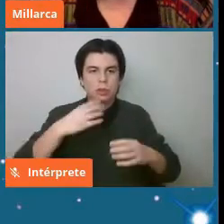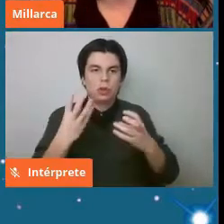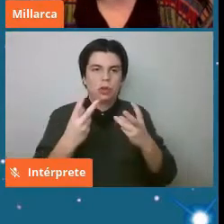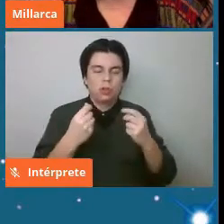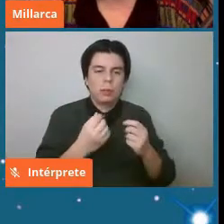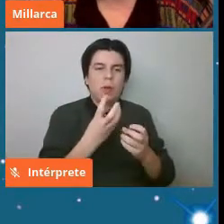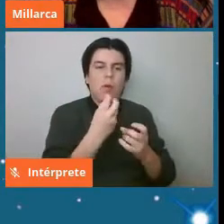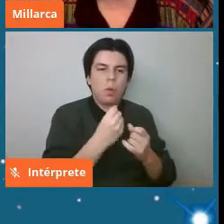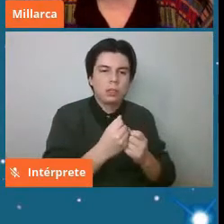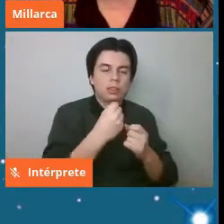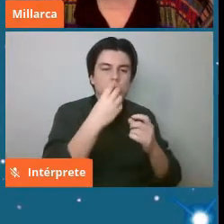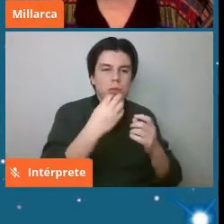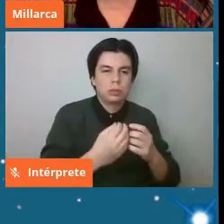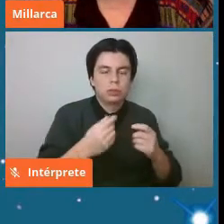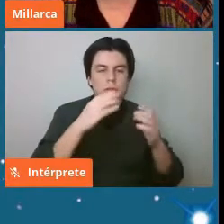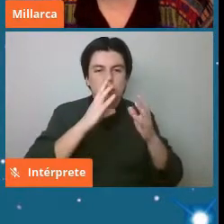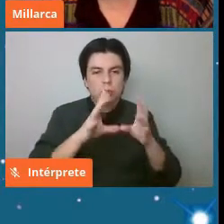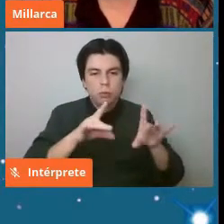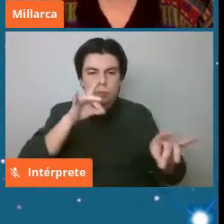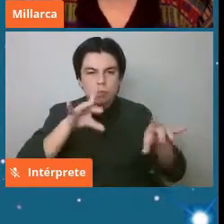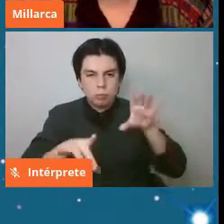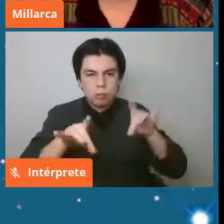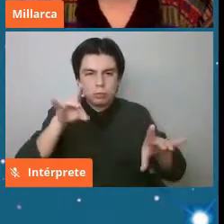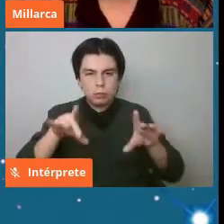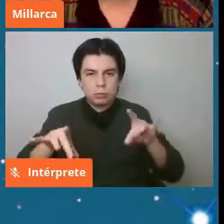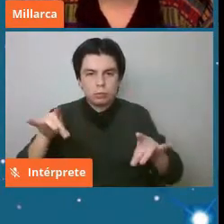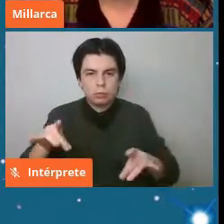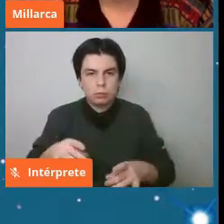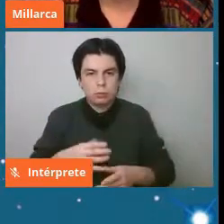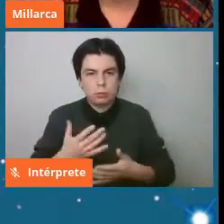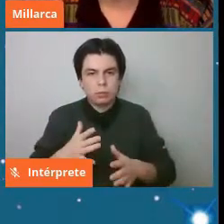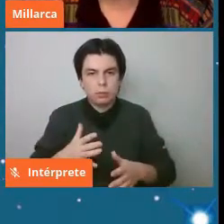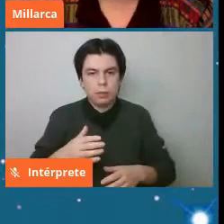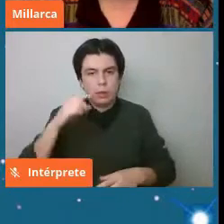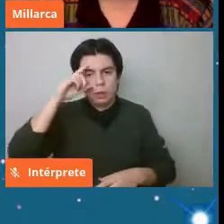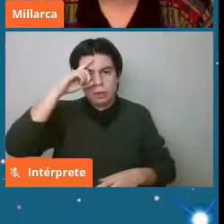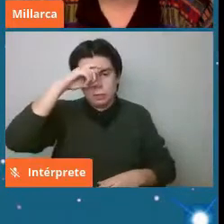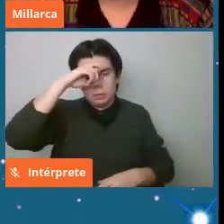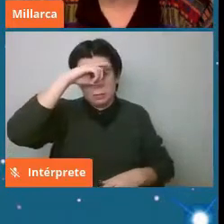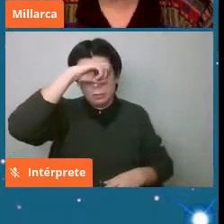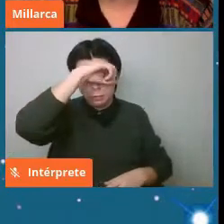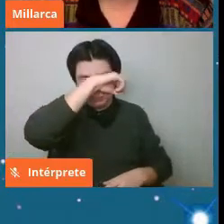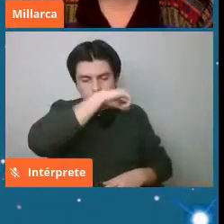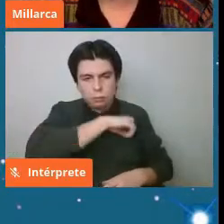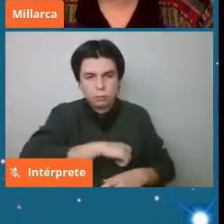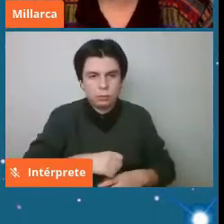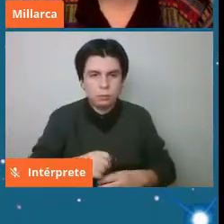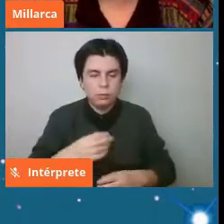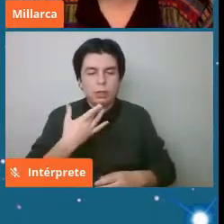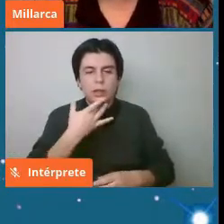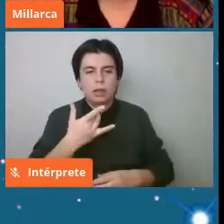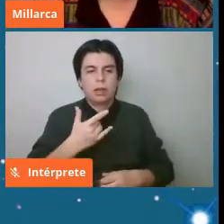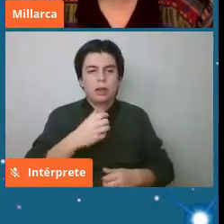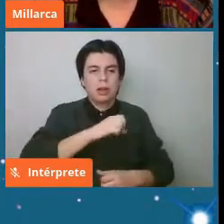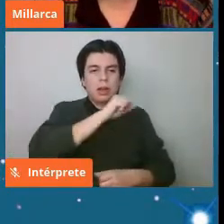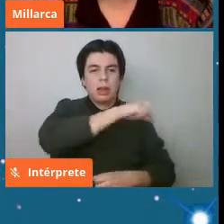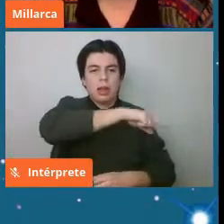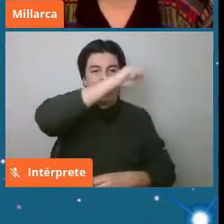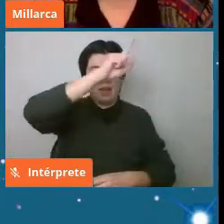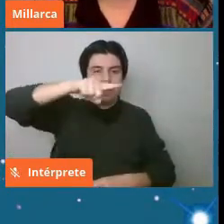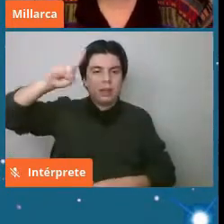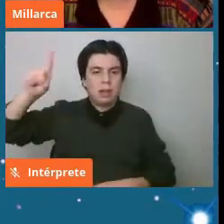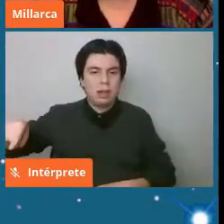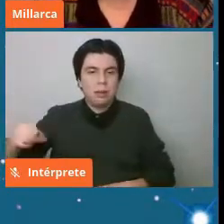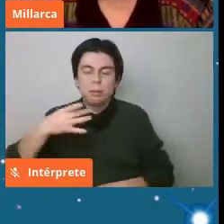diaria en encontrar meteoritos y es bastante difícil en Atacama debido a la existencia de